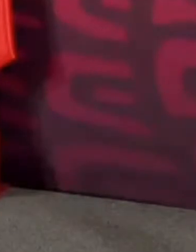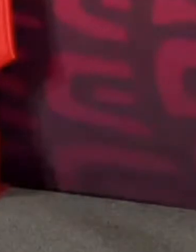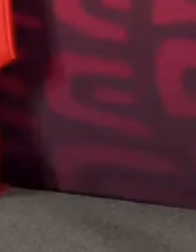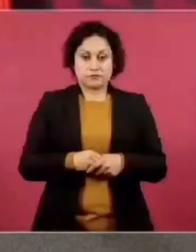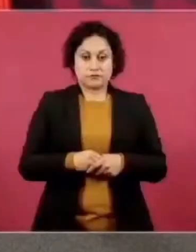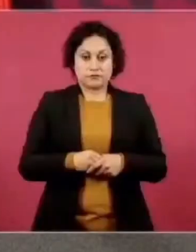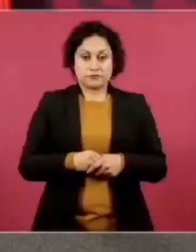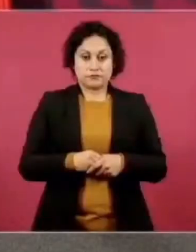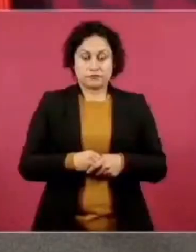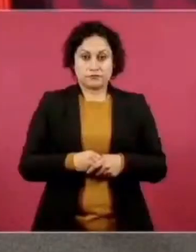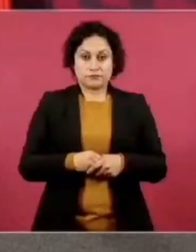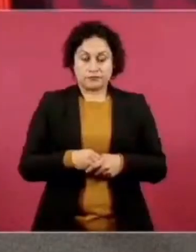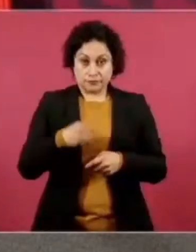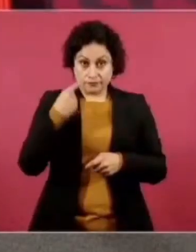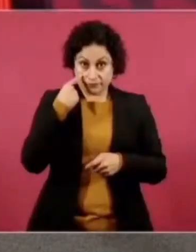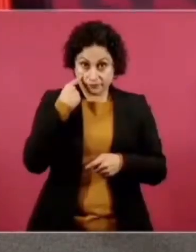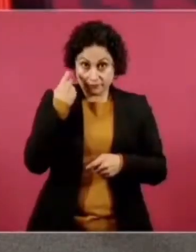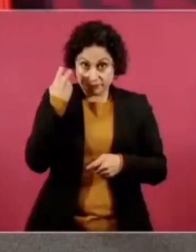¿Cómo se logra el equilibrio?